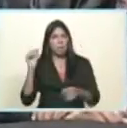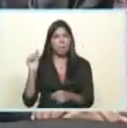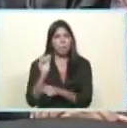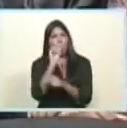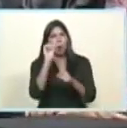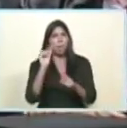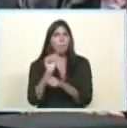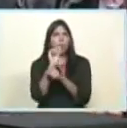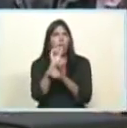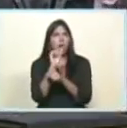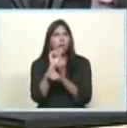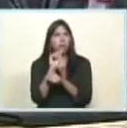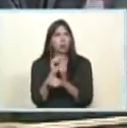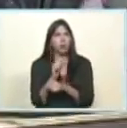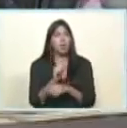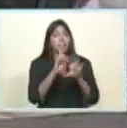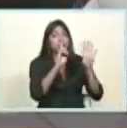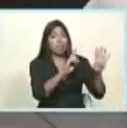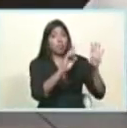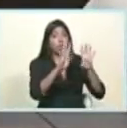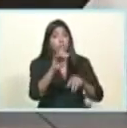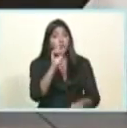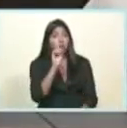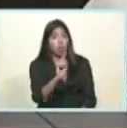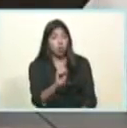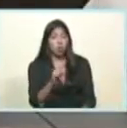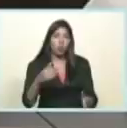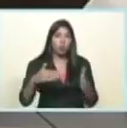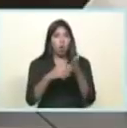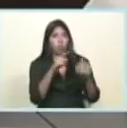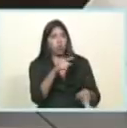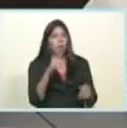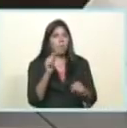la voluntad de 191 países del mundo